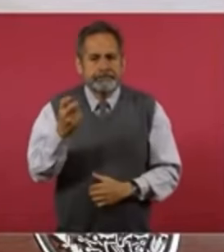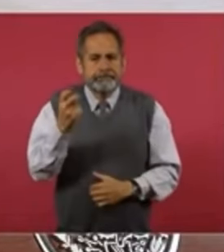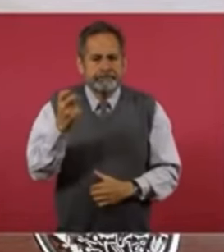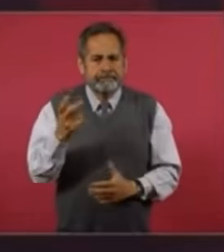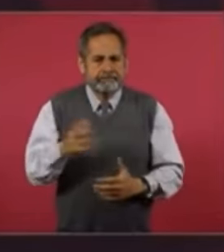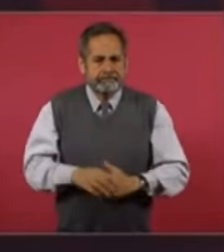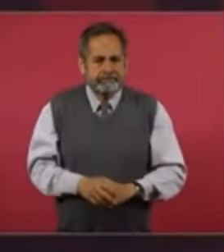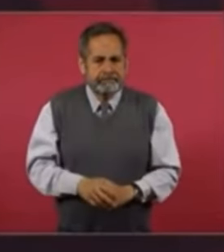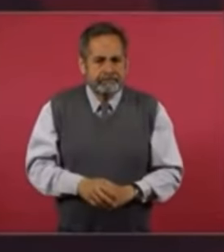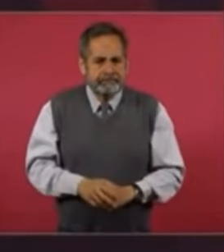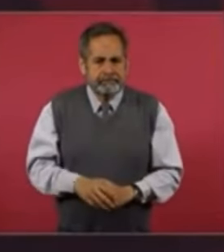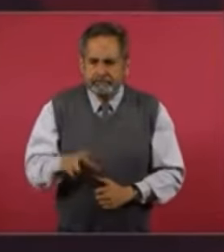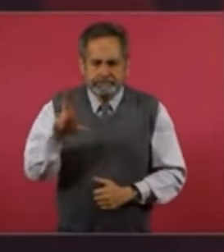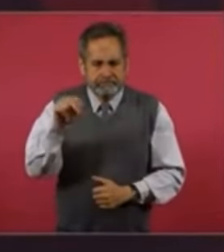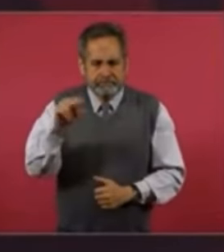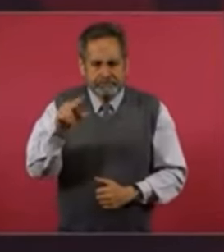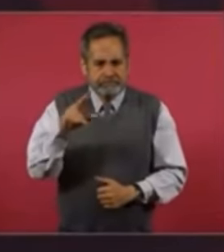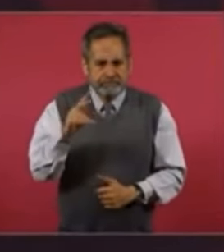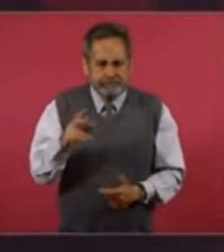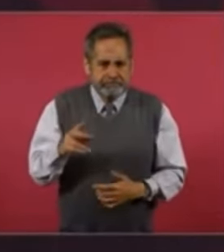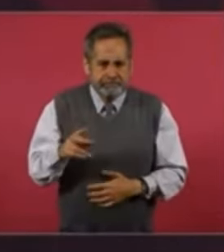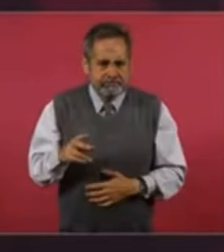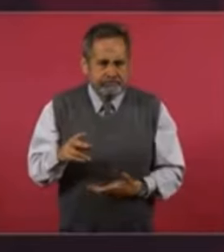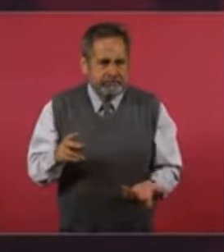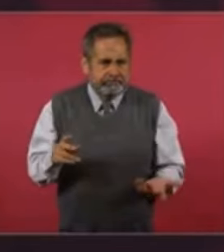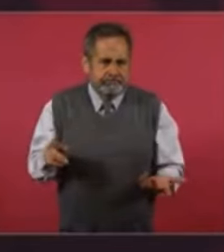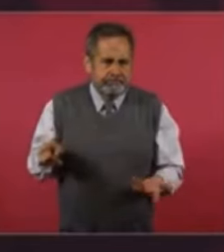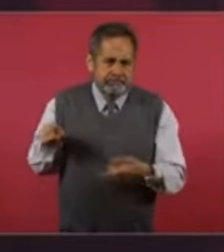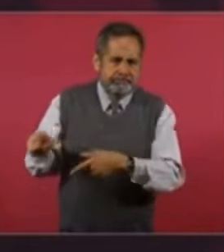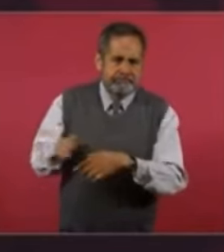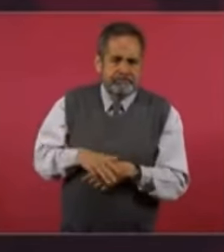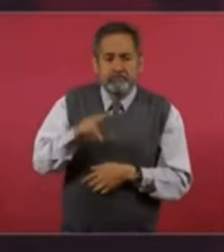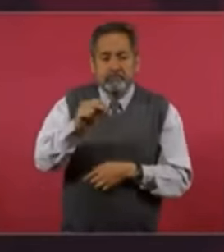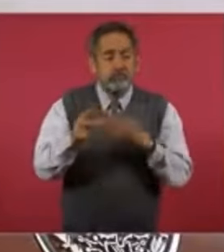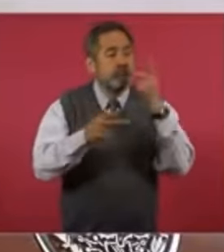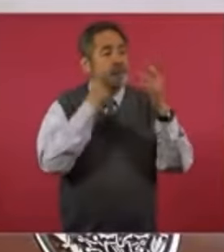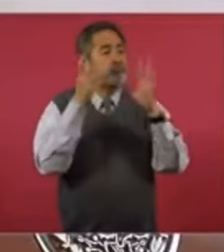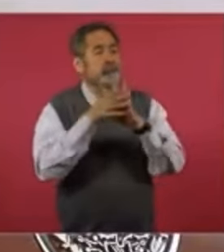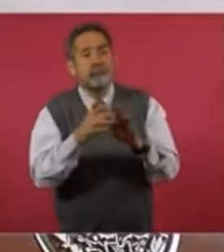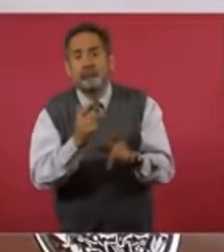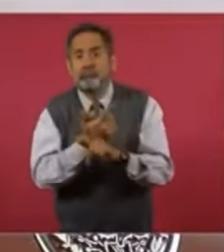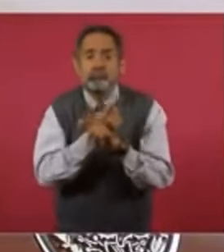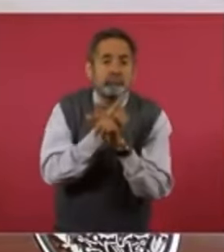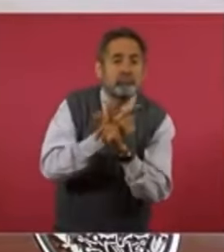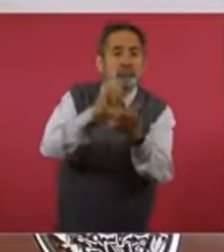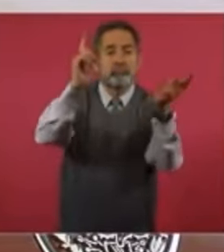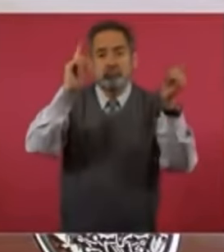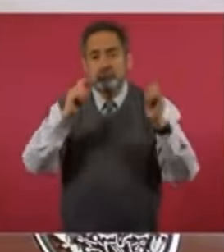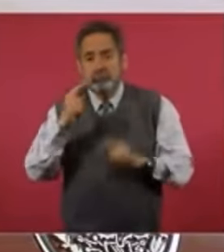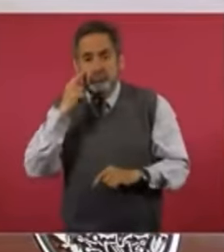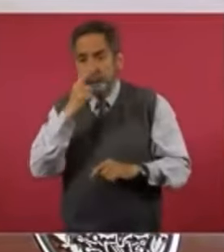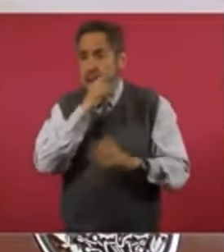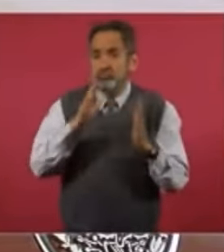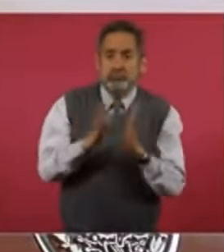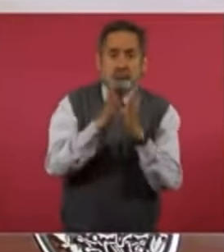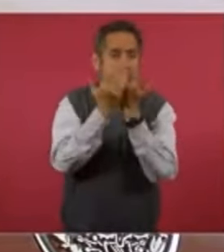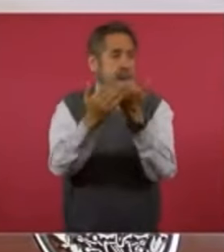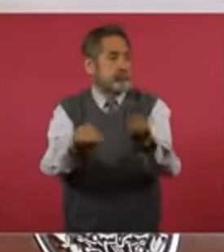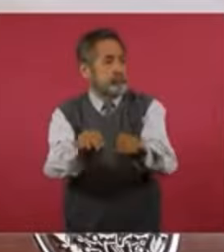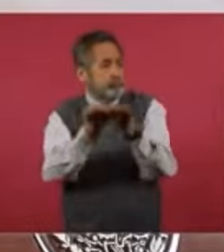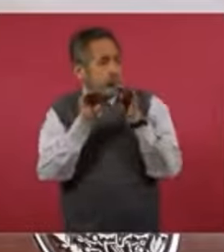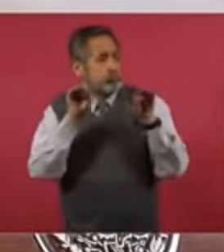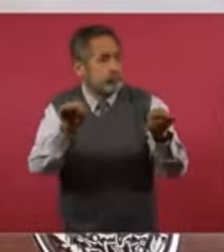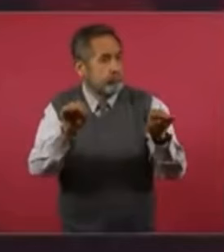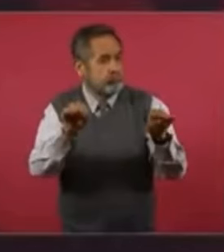Entonces, no se puede estar hablando de libertad, de democracia, de derechos humanos